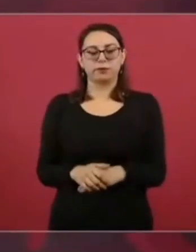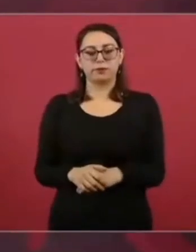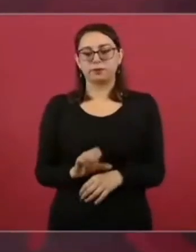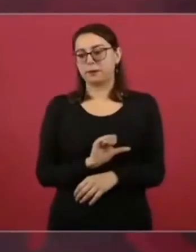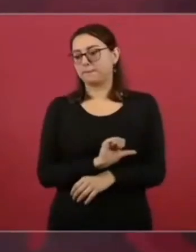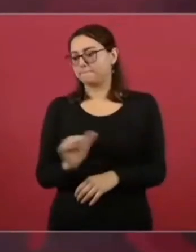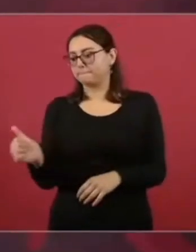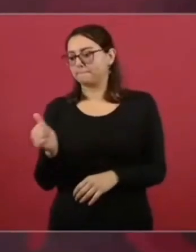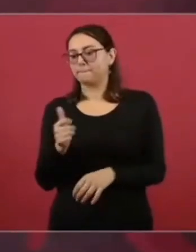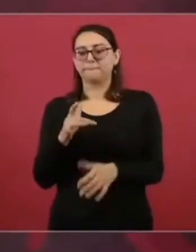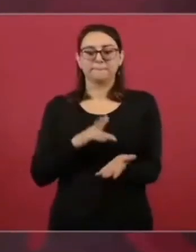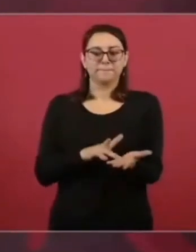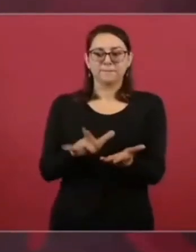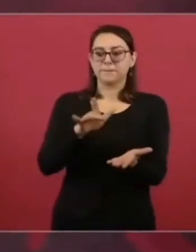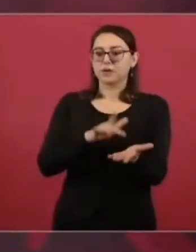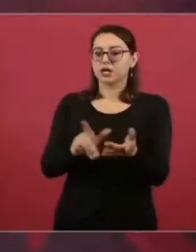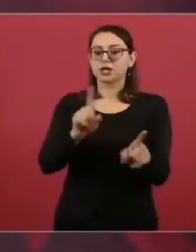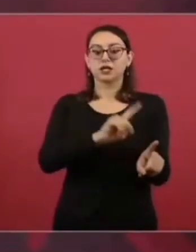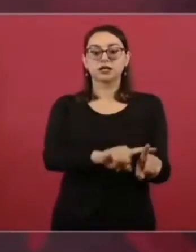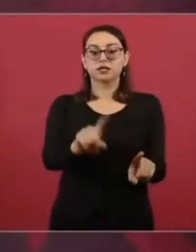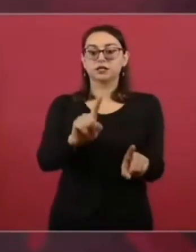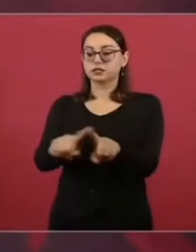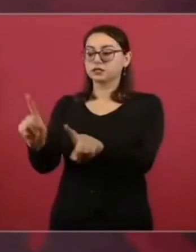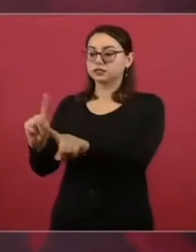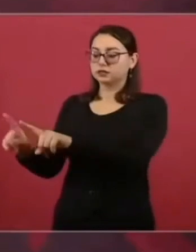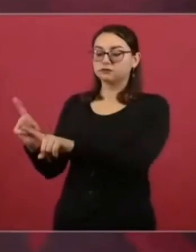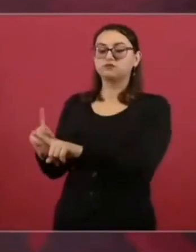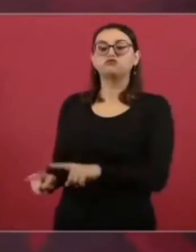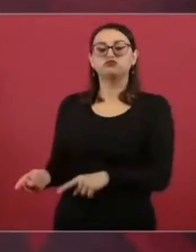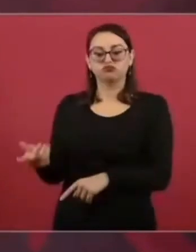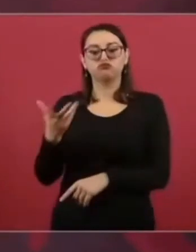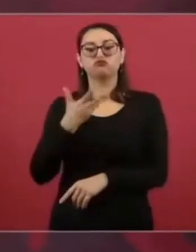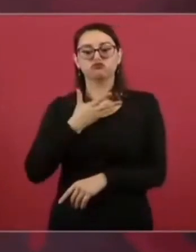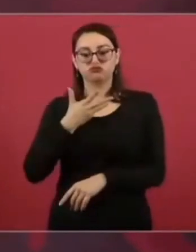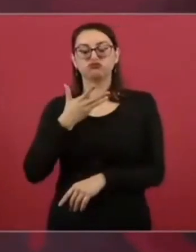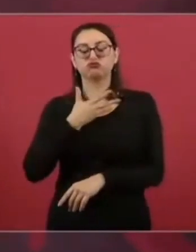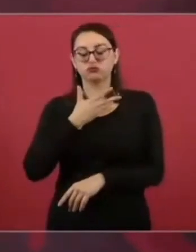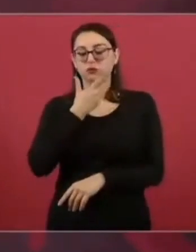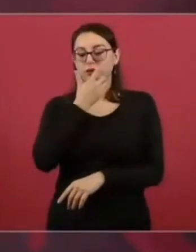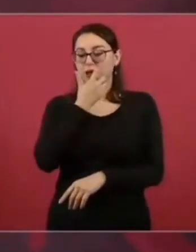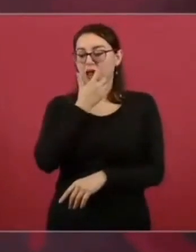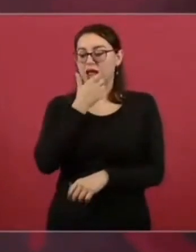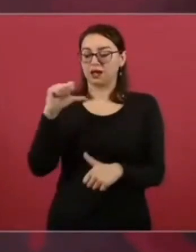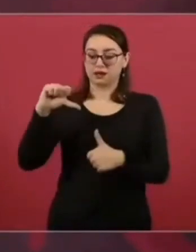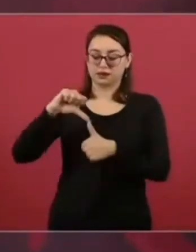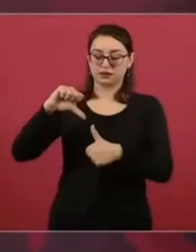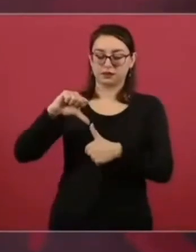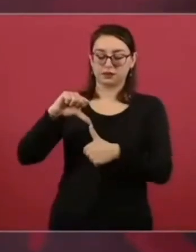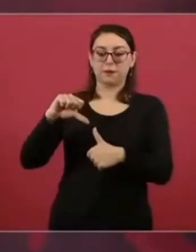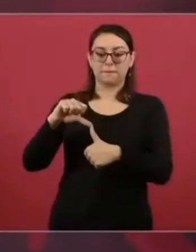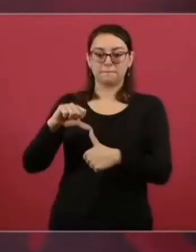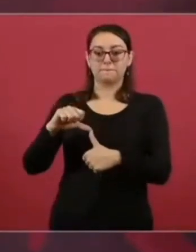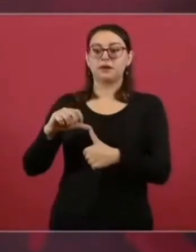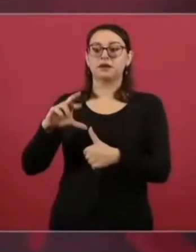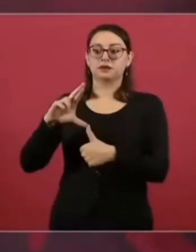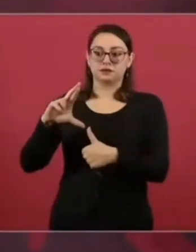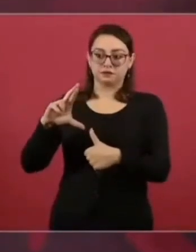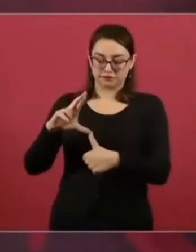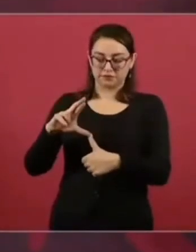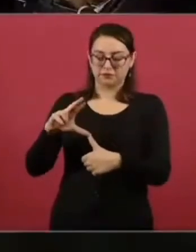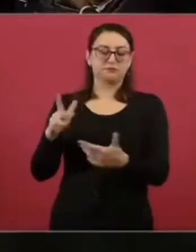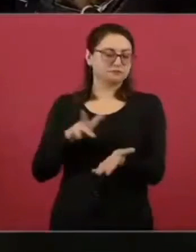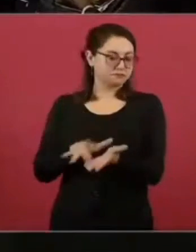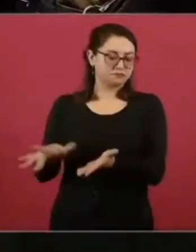a los países de Centroamérica, del Caribe,